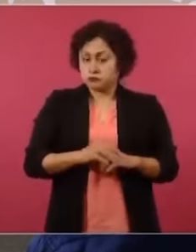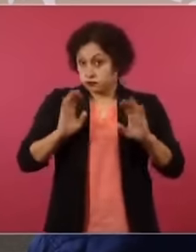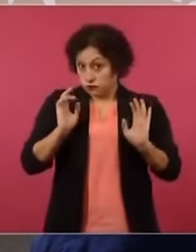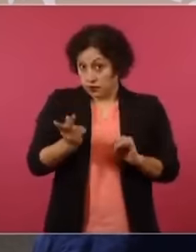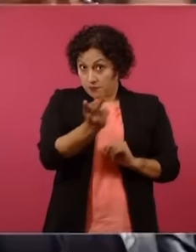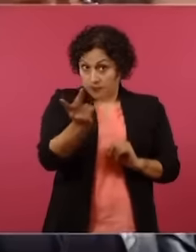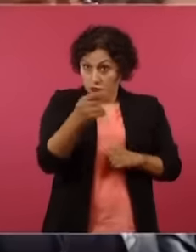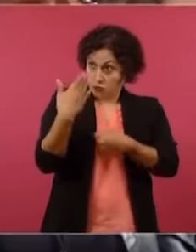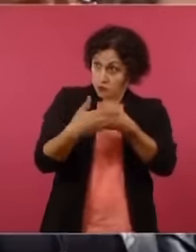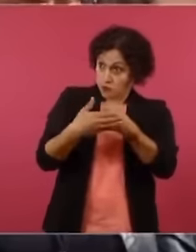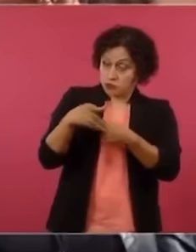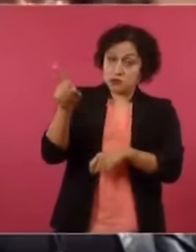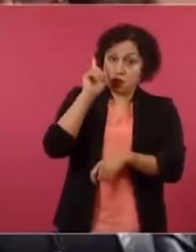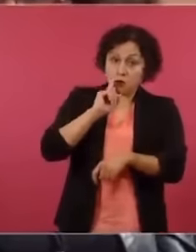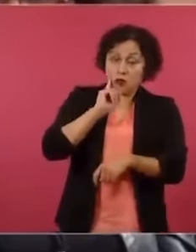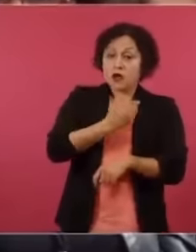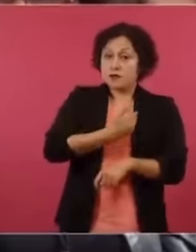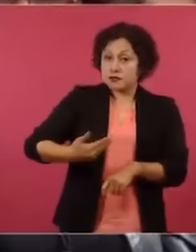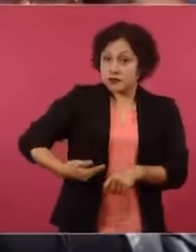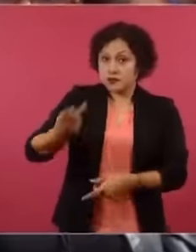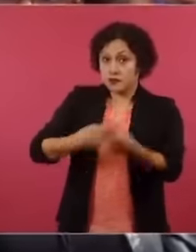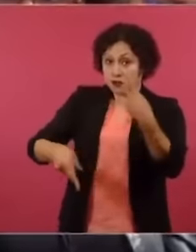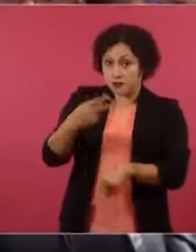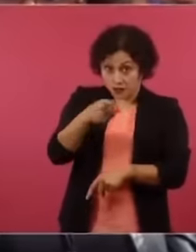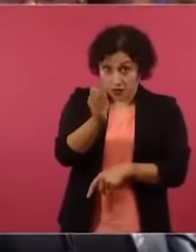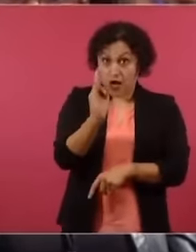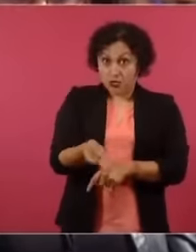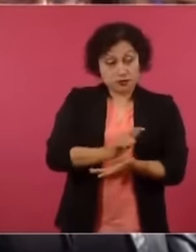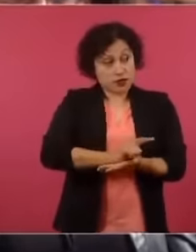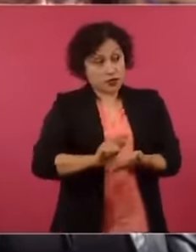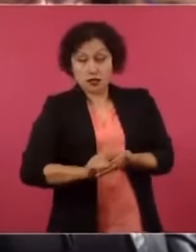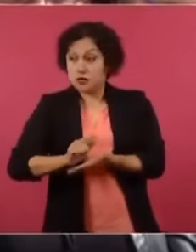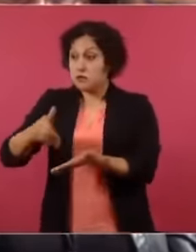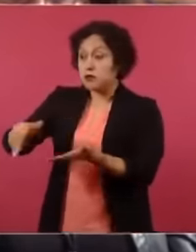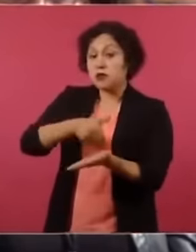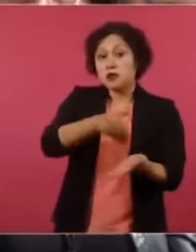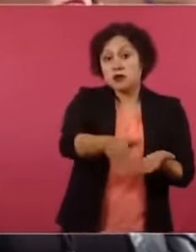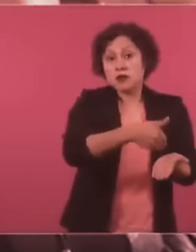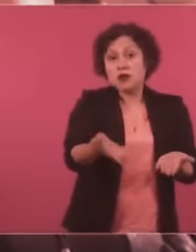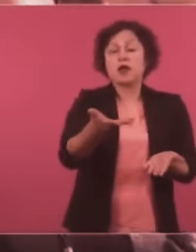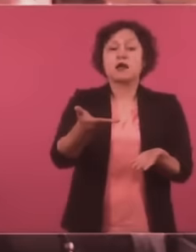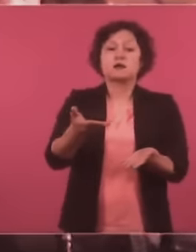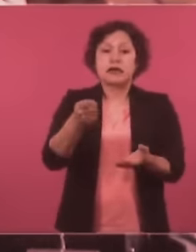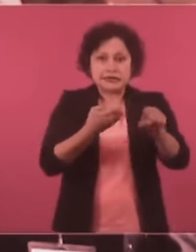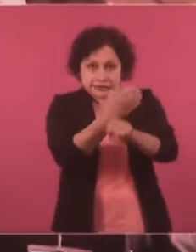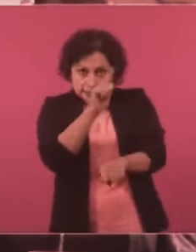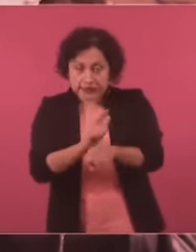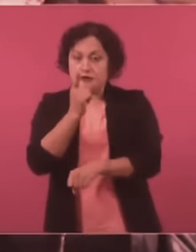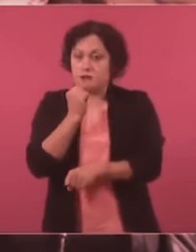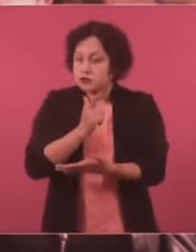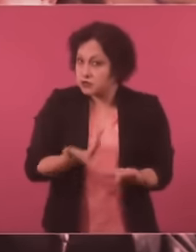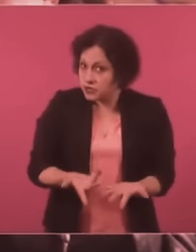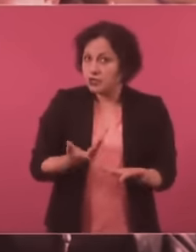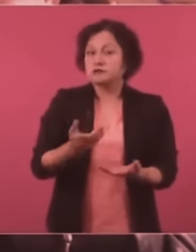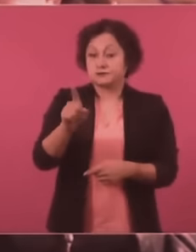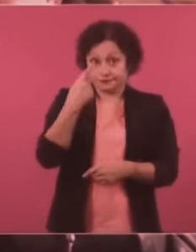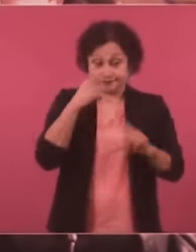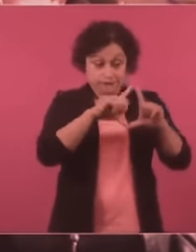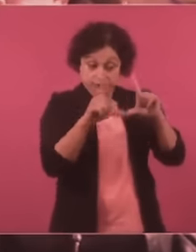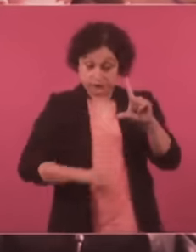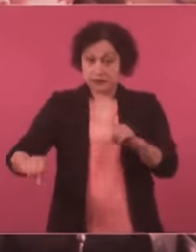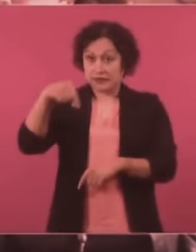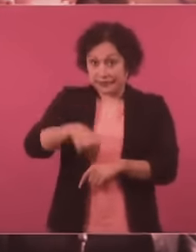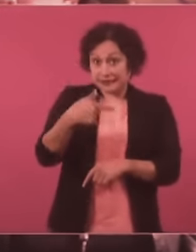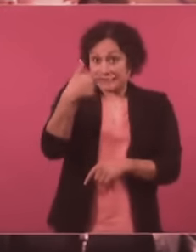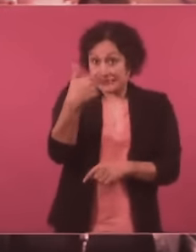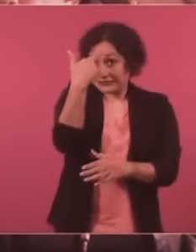que haga algo con las fiscalías? ¿Que se limpien las fiscalías estatales? ¿Que se limpien las corporaciones policíacas? ¿Que se acabe la impunidad? Siete de cada cien delitos en México. Solo esos